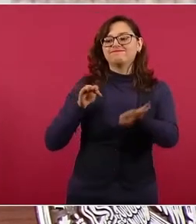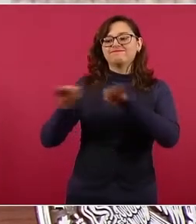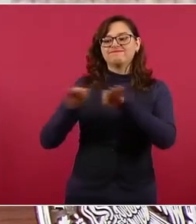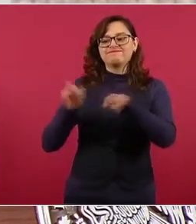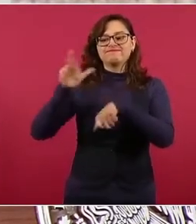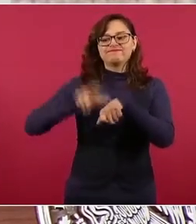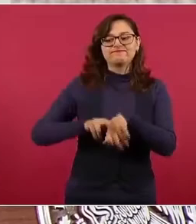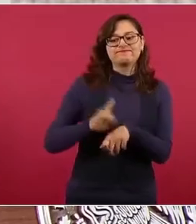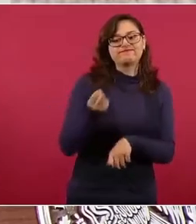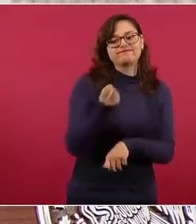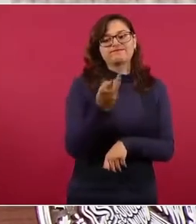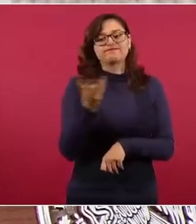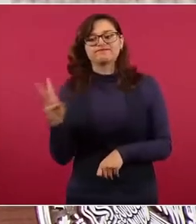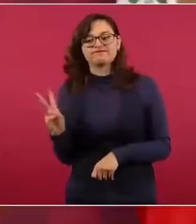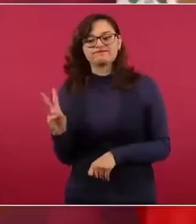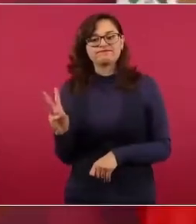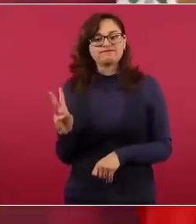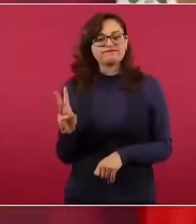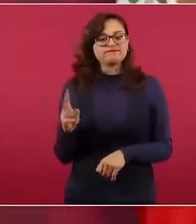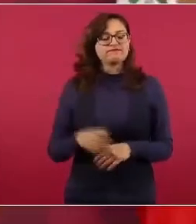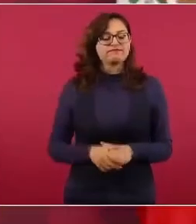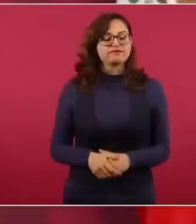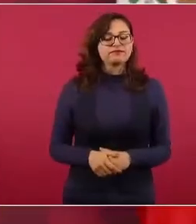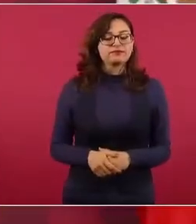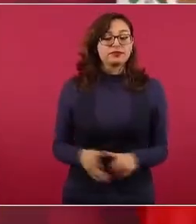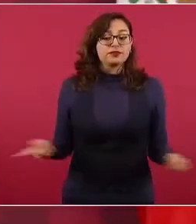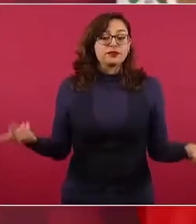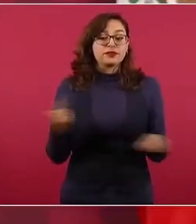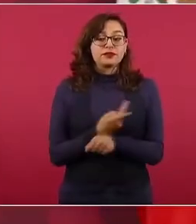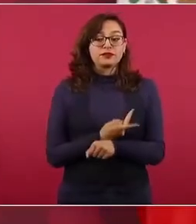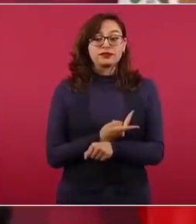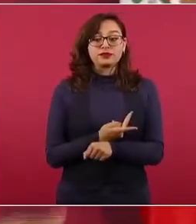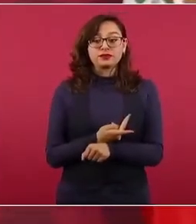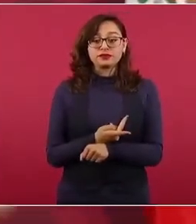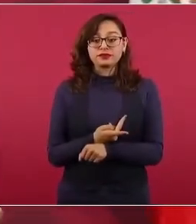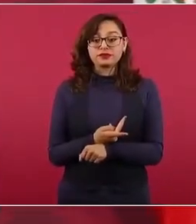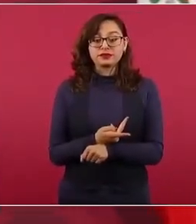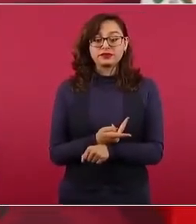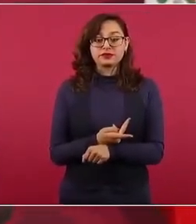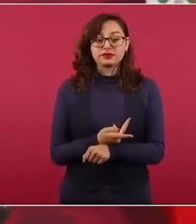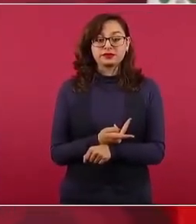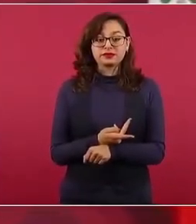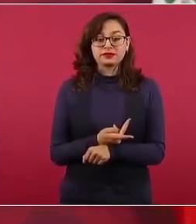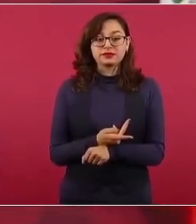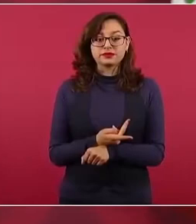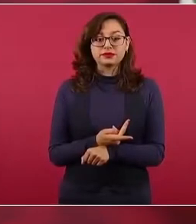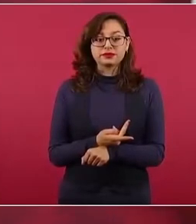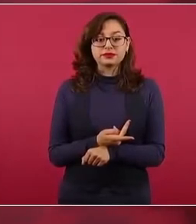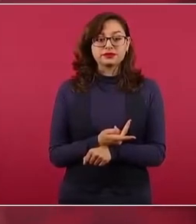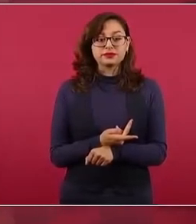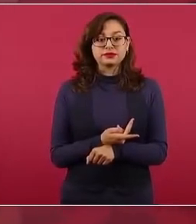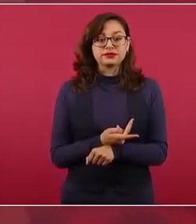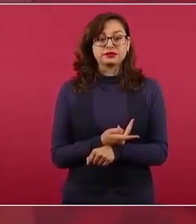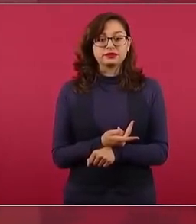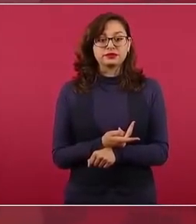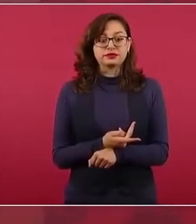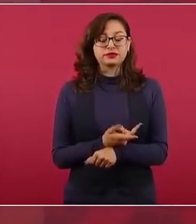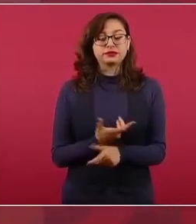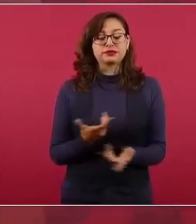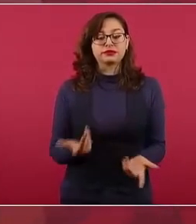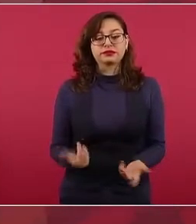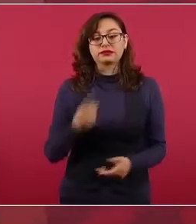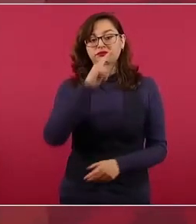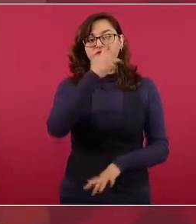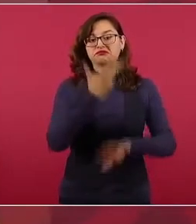Y si hay esta política de hacer un muro